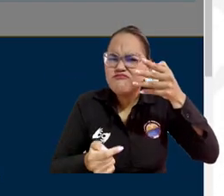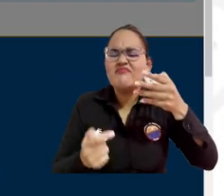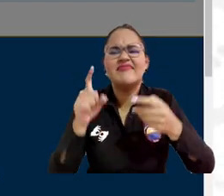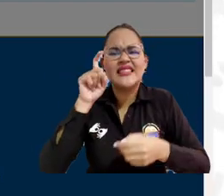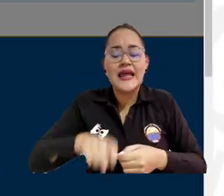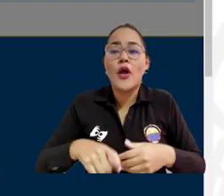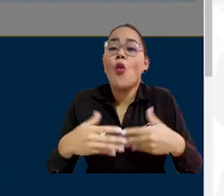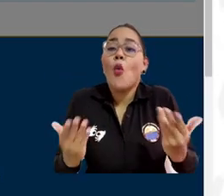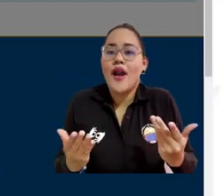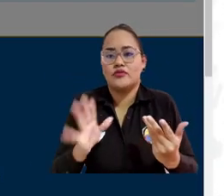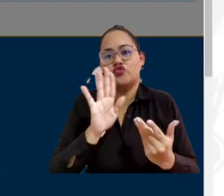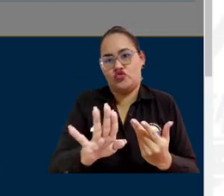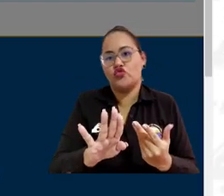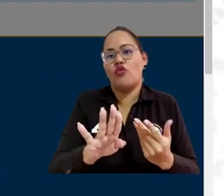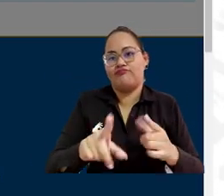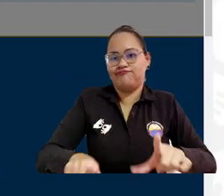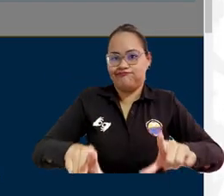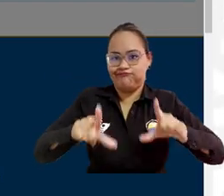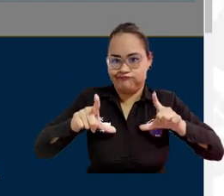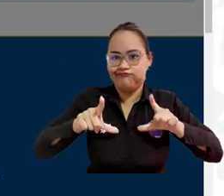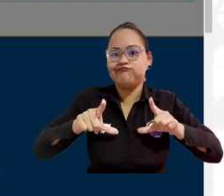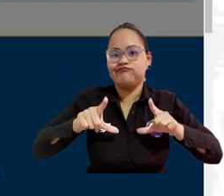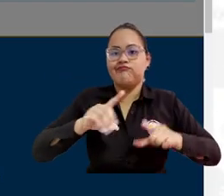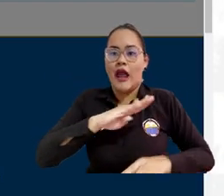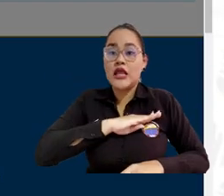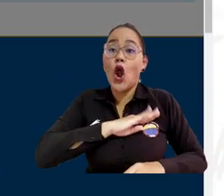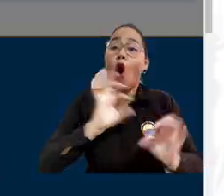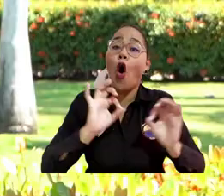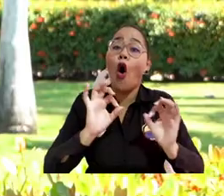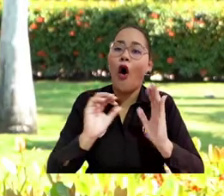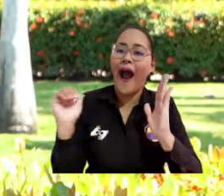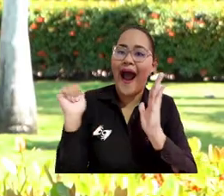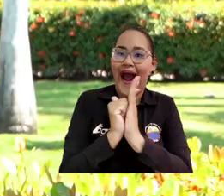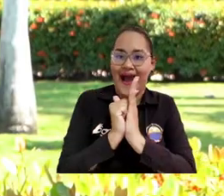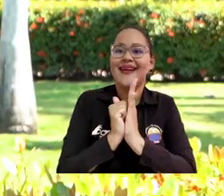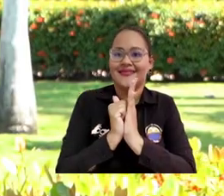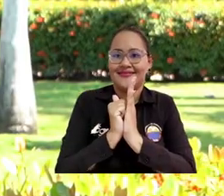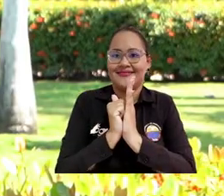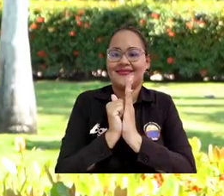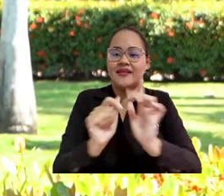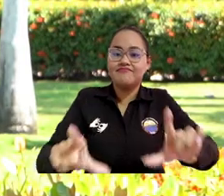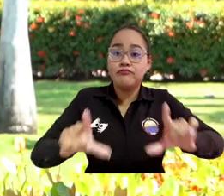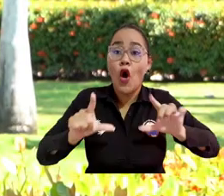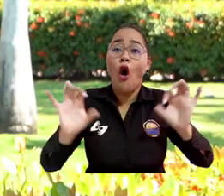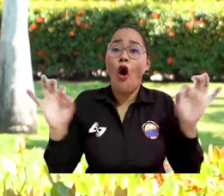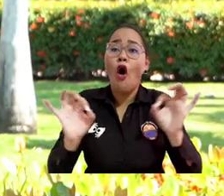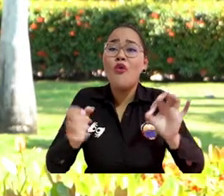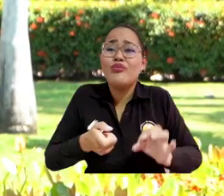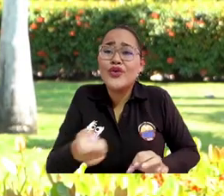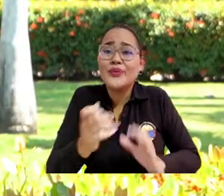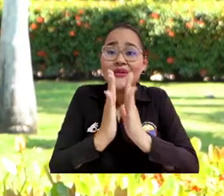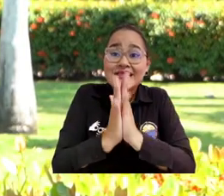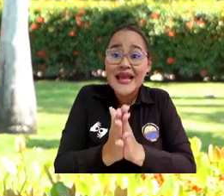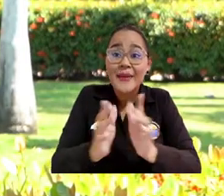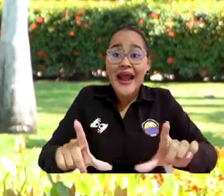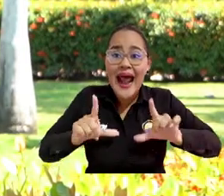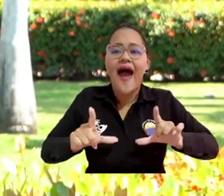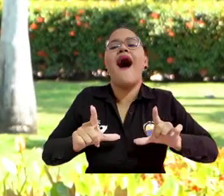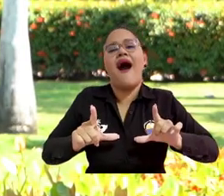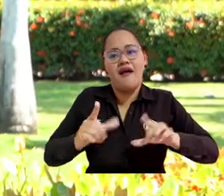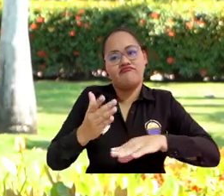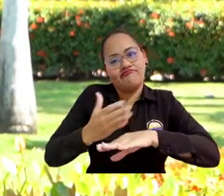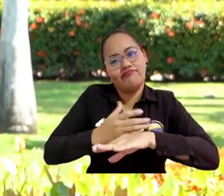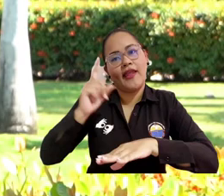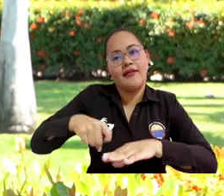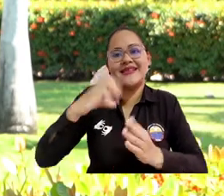básicos que son tener el título de bachiller o acta de grado o en su defecto, si apenas se va a graduar en el mes de diciembre, un certificado